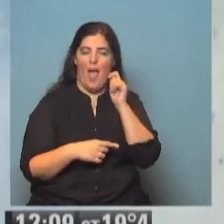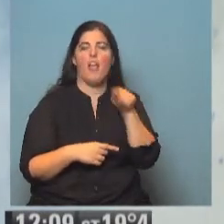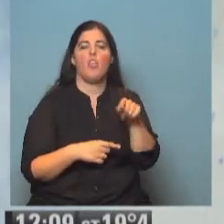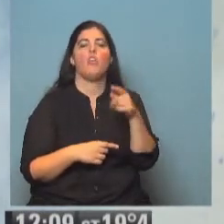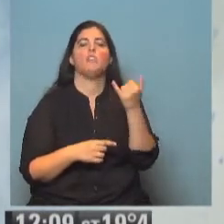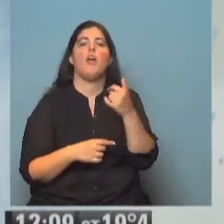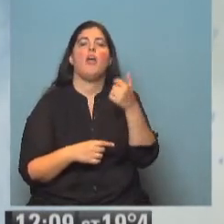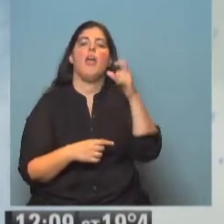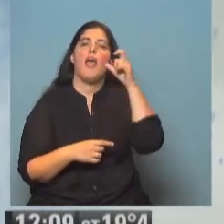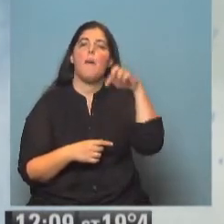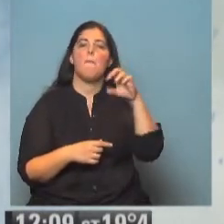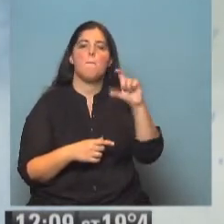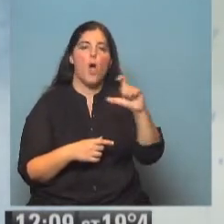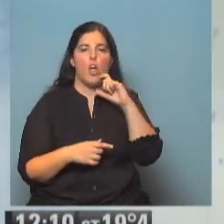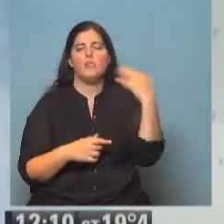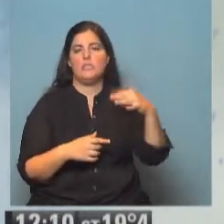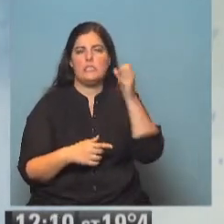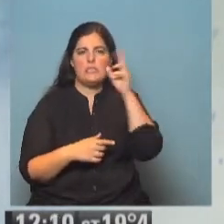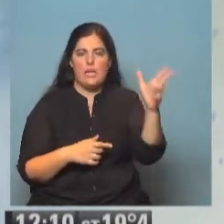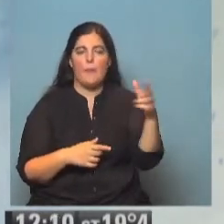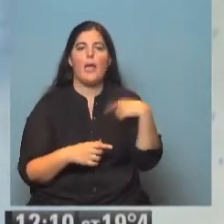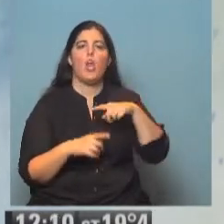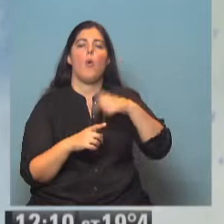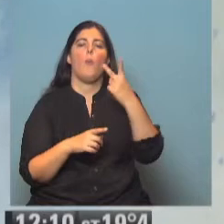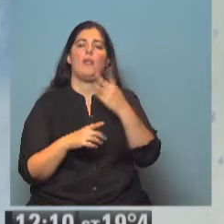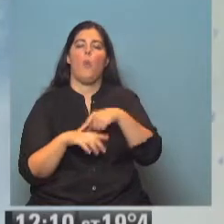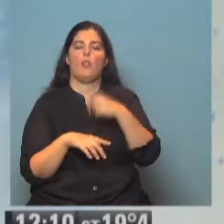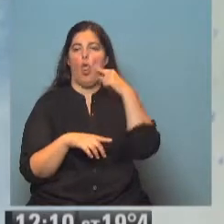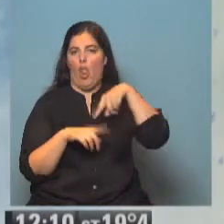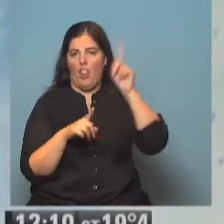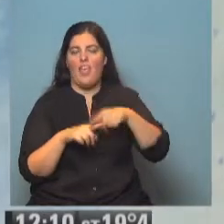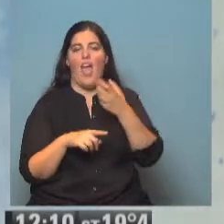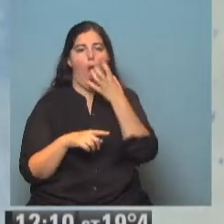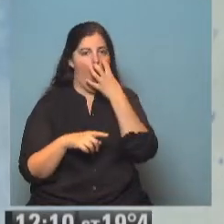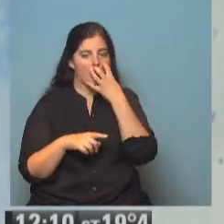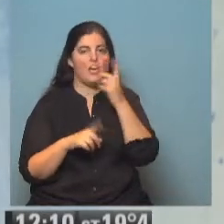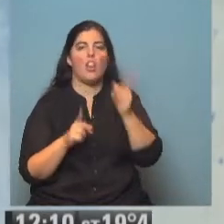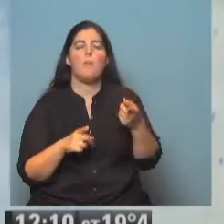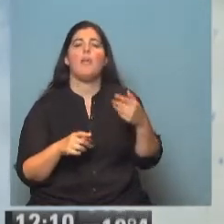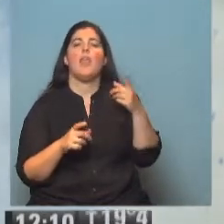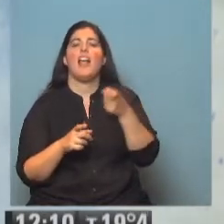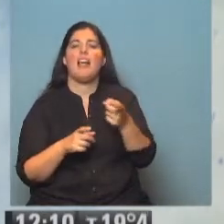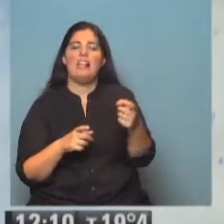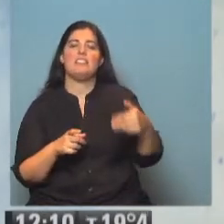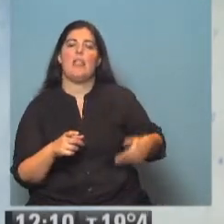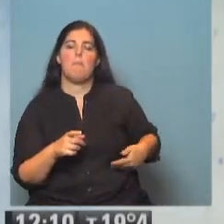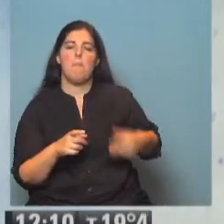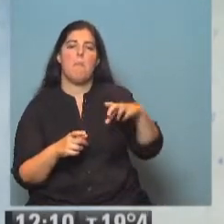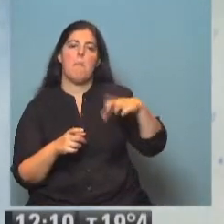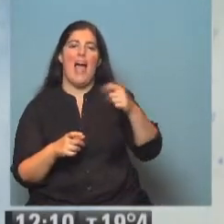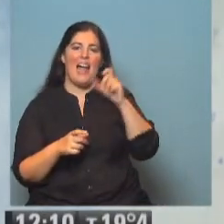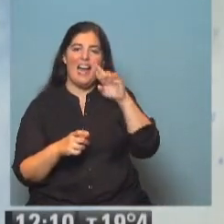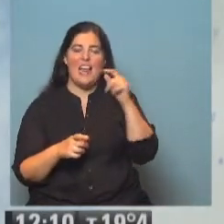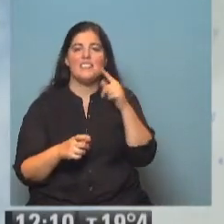de un EPOC severo, por lo cual utiliza oxígeno a las 24 horas. Además tiene cáncer de páncreas con metástasis en ovarios.